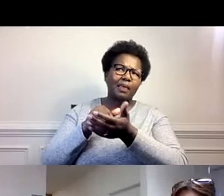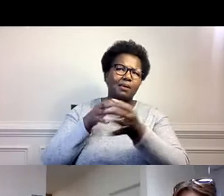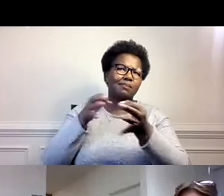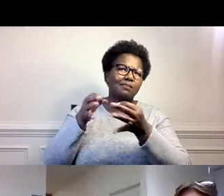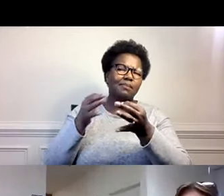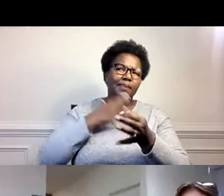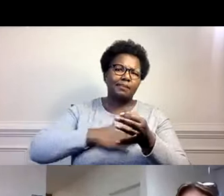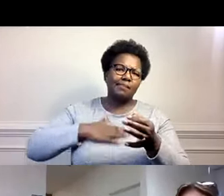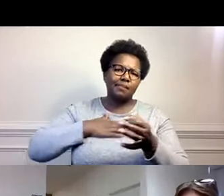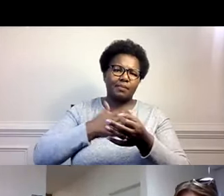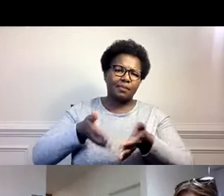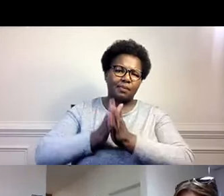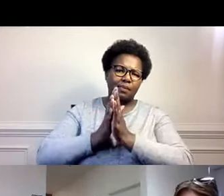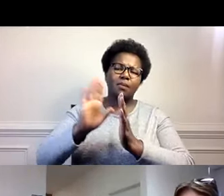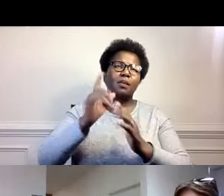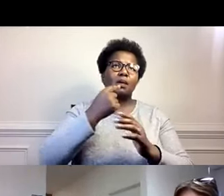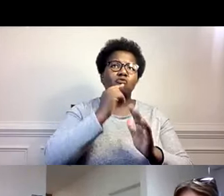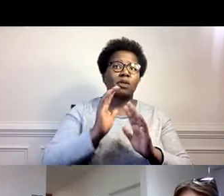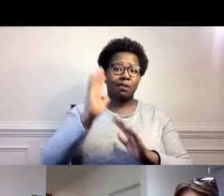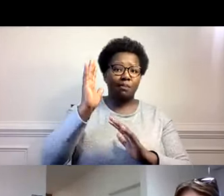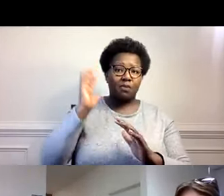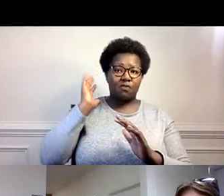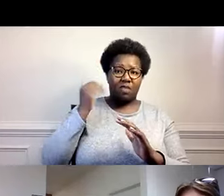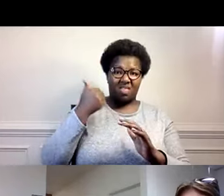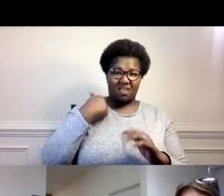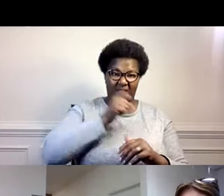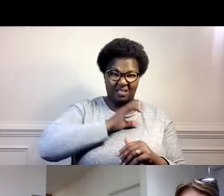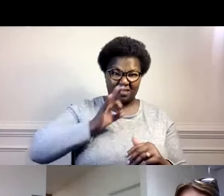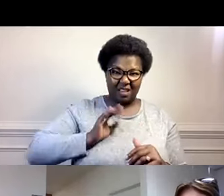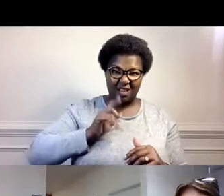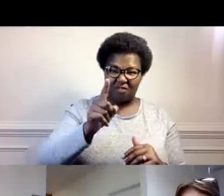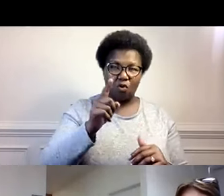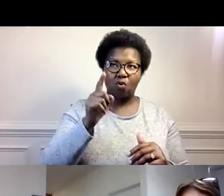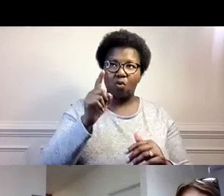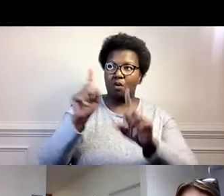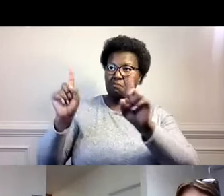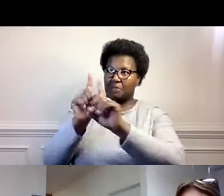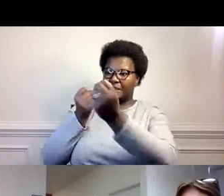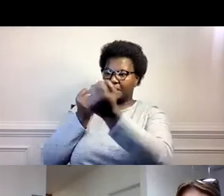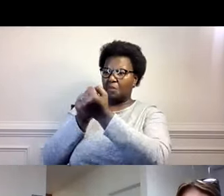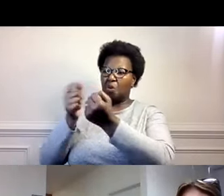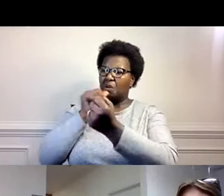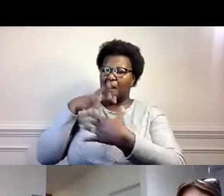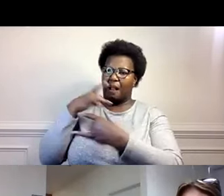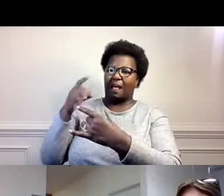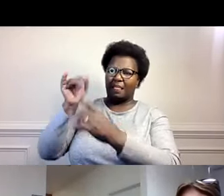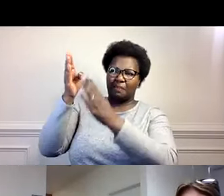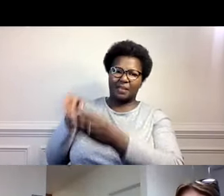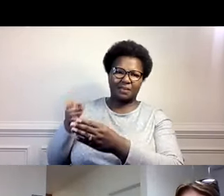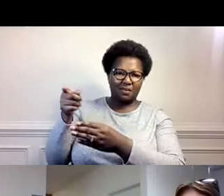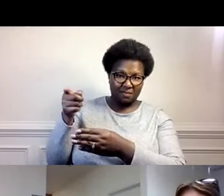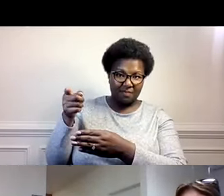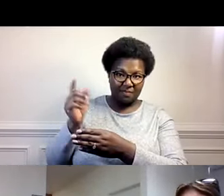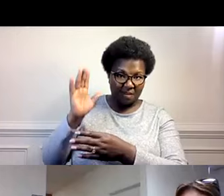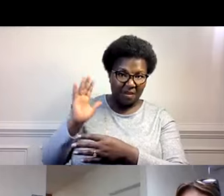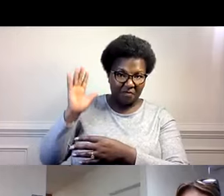¿Puedes repetir la pregunta, Jesús? Sí, discúlpame. ¿Alguna vez has tenido, en tu experiencia, verdad, a recibir servicios o apoyar? ¿Alguna vez